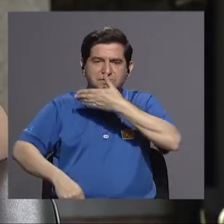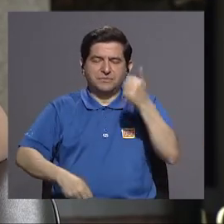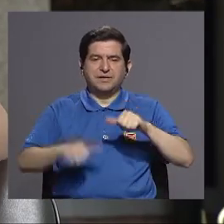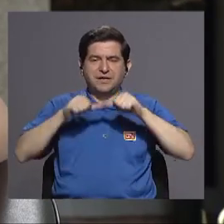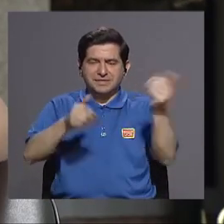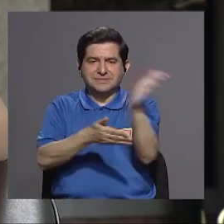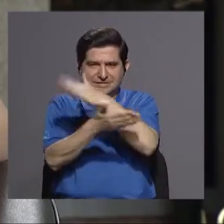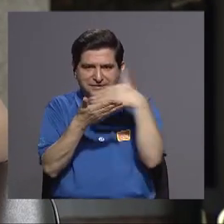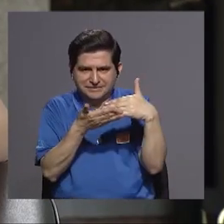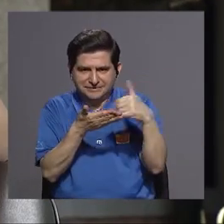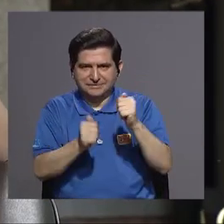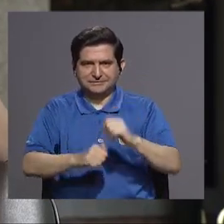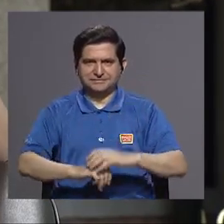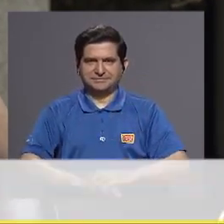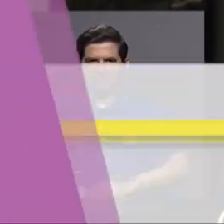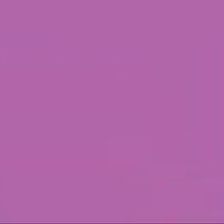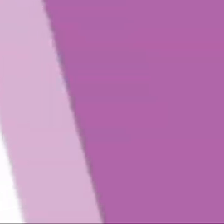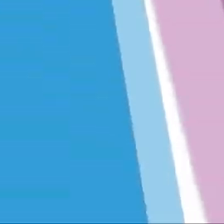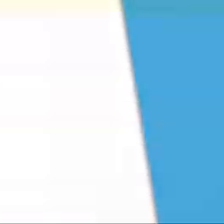en nuestro siguiente segmento